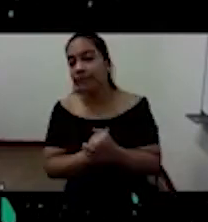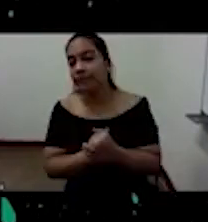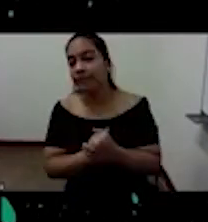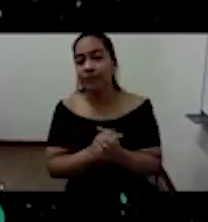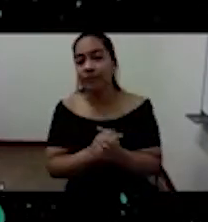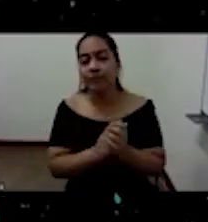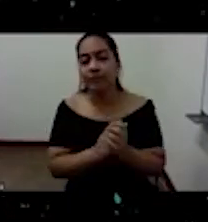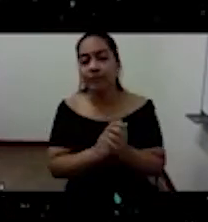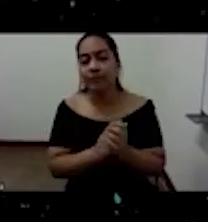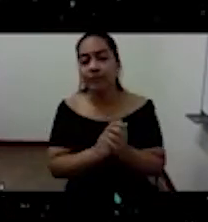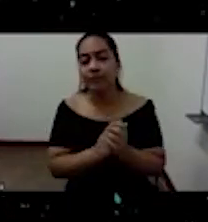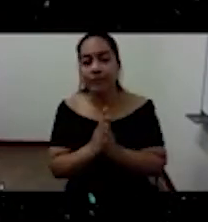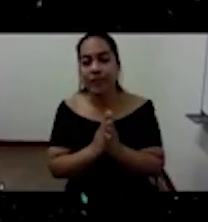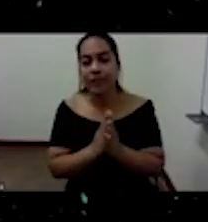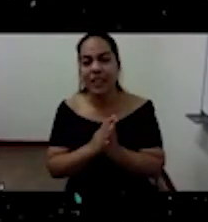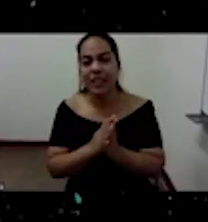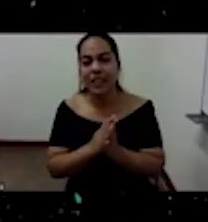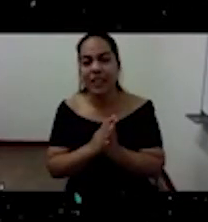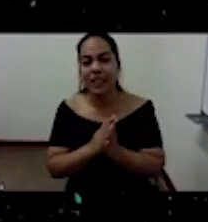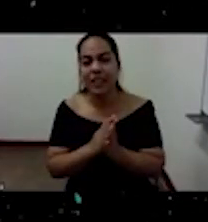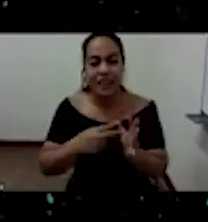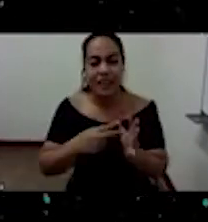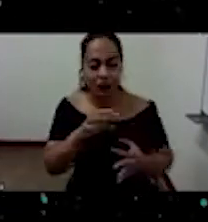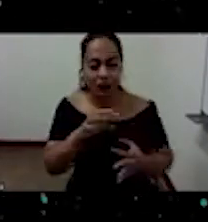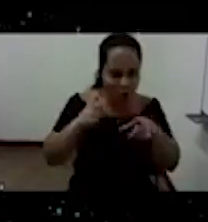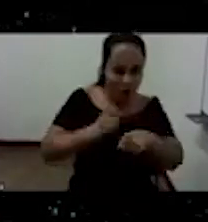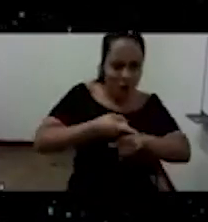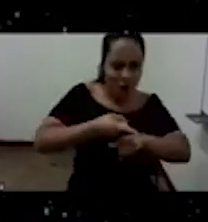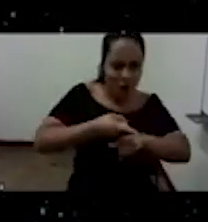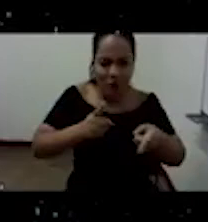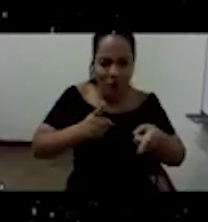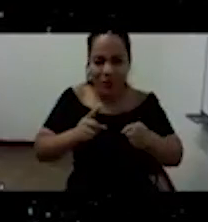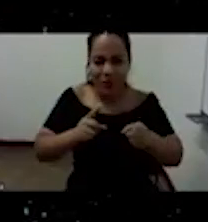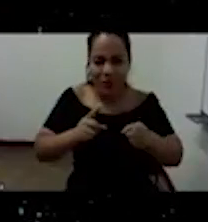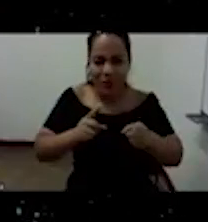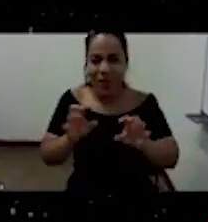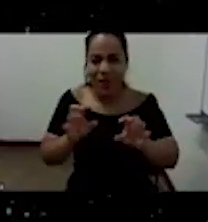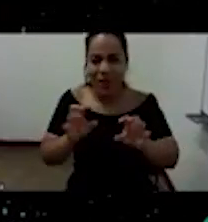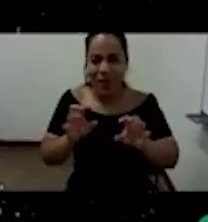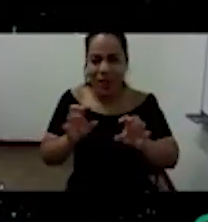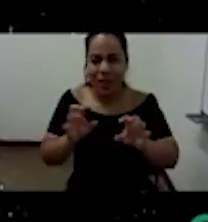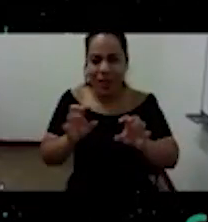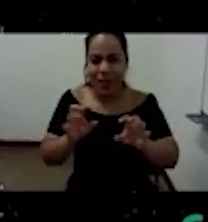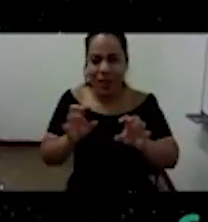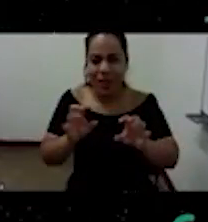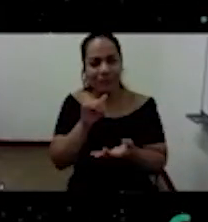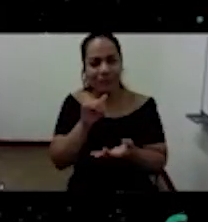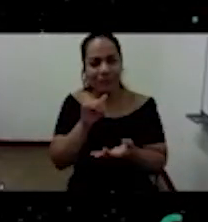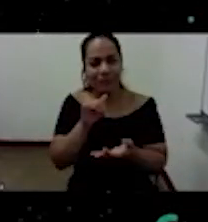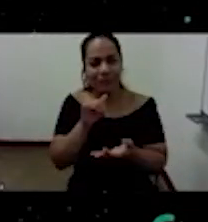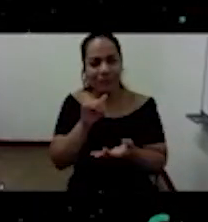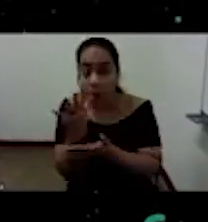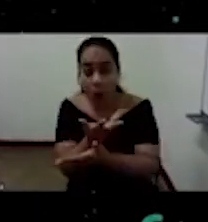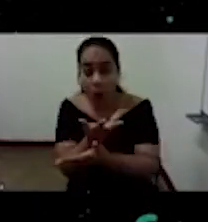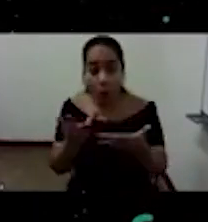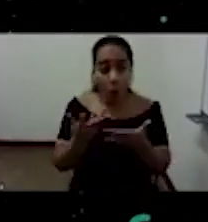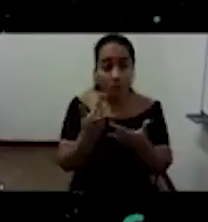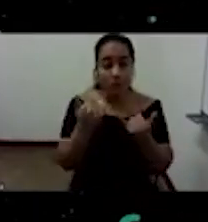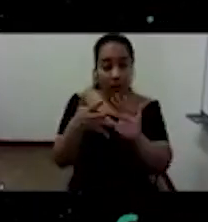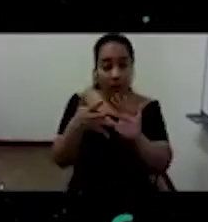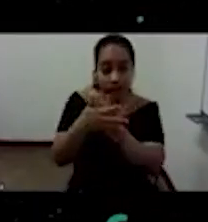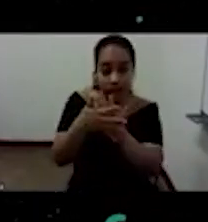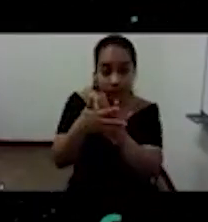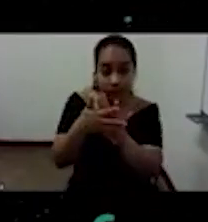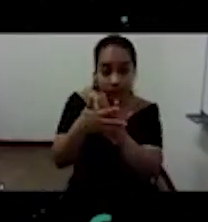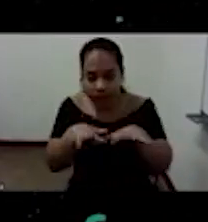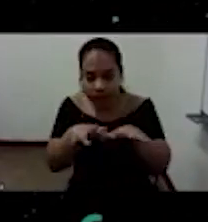el alma, la inspiración de lo que la política moderna ha sido, ya lo podemos ver